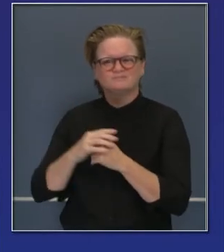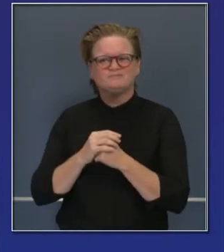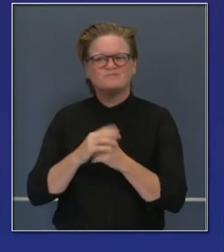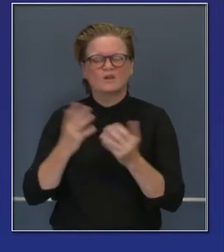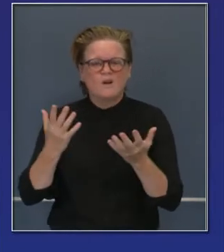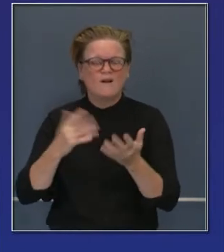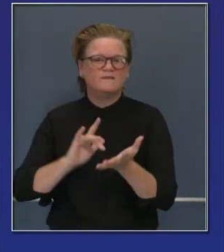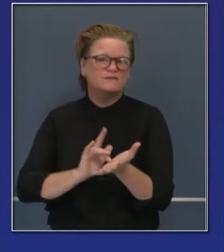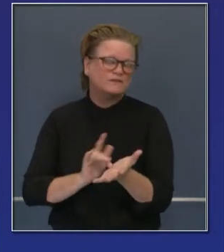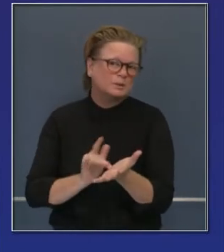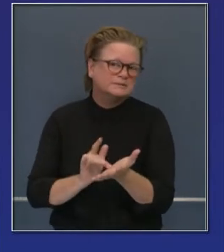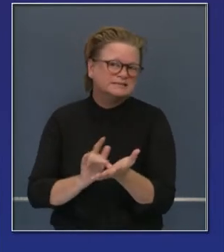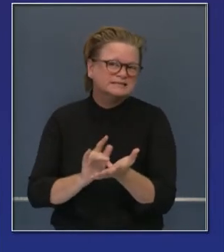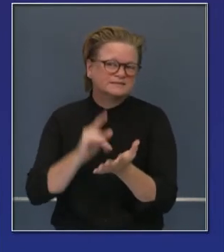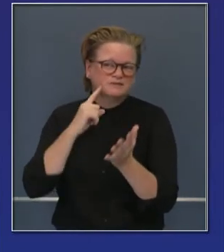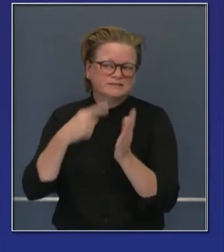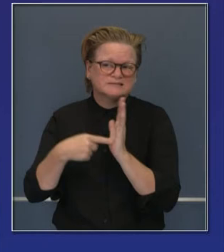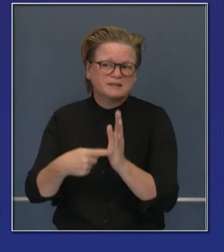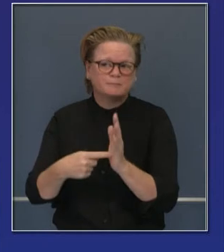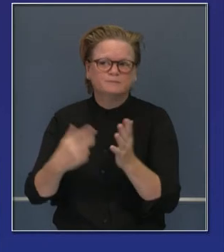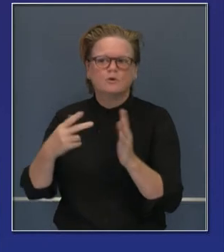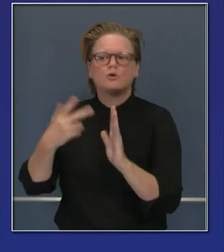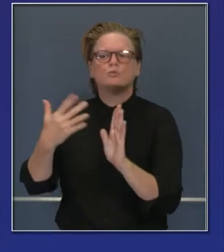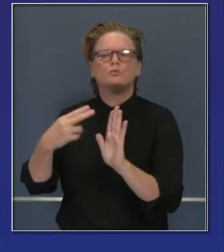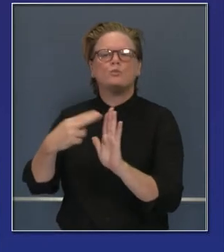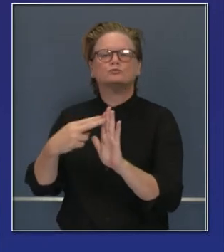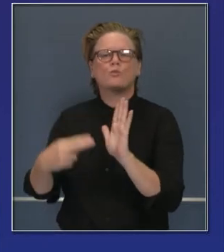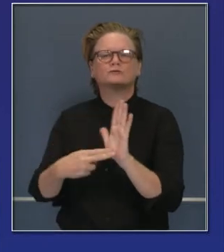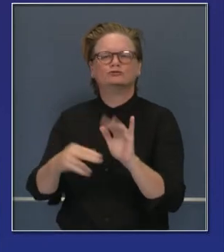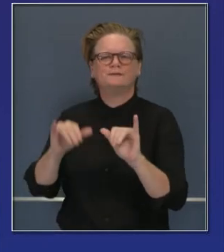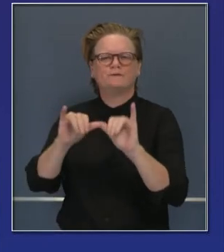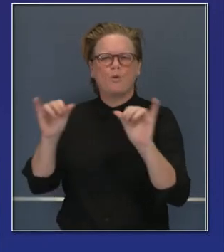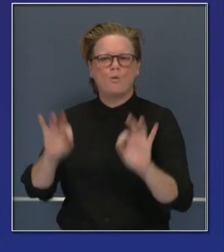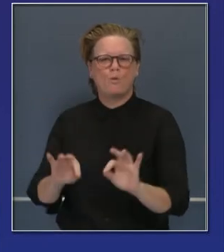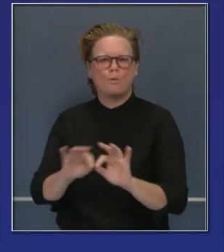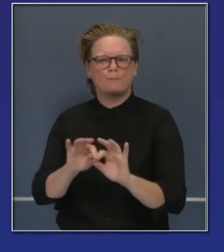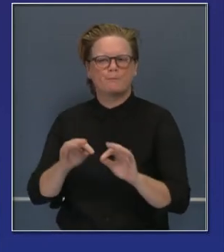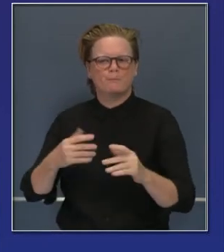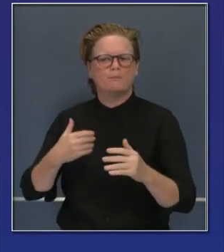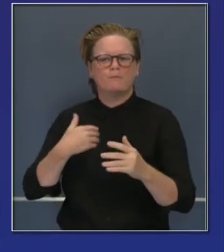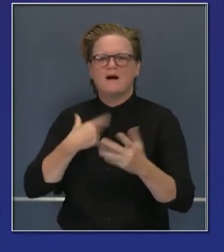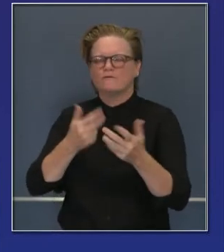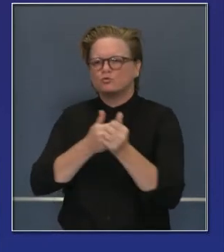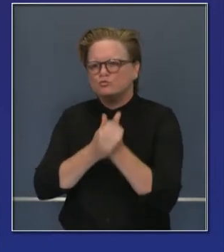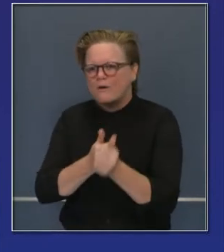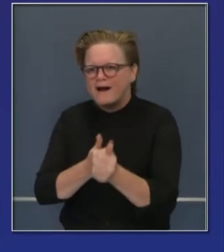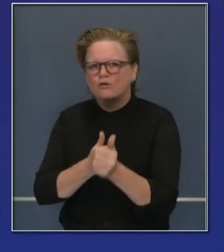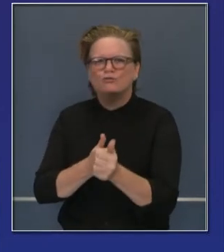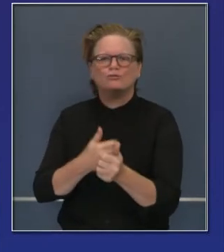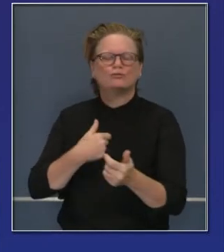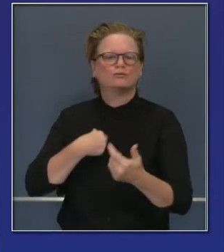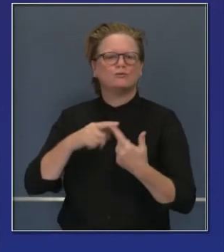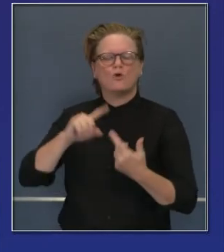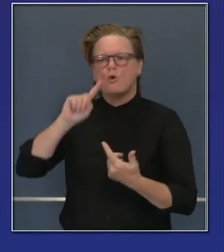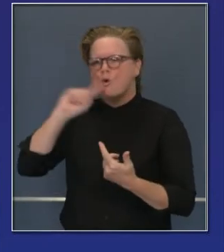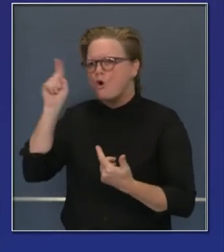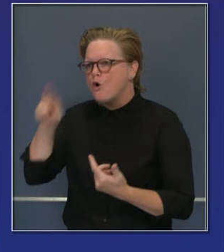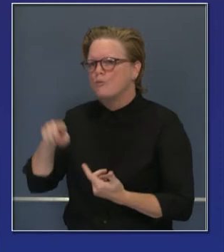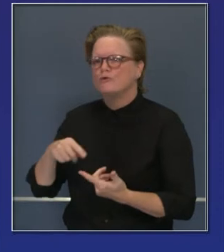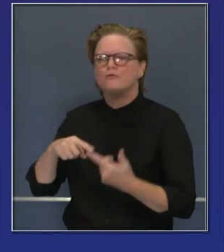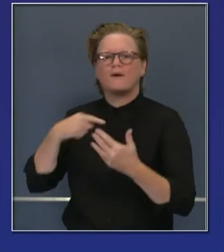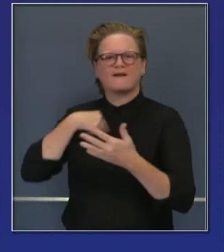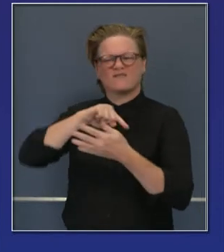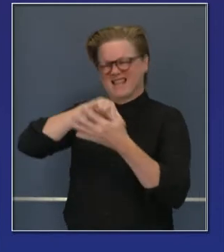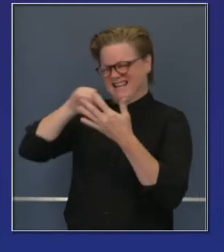será difundido a farmacias y a estados. El rastreo, pedidos, todo esto tiene que